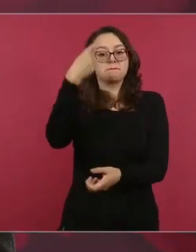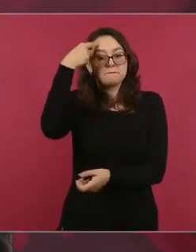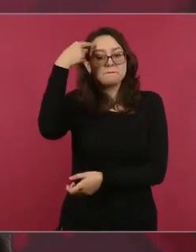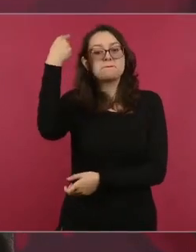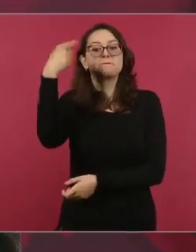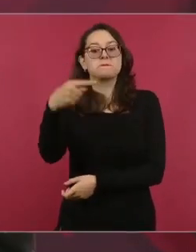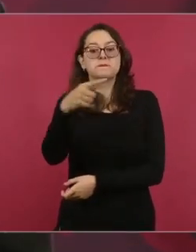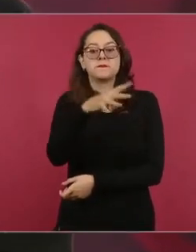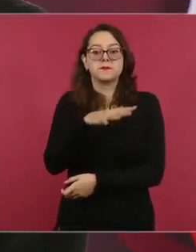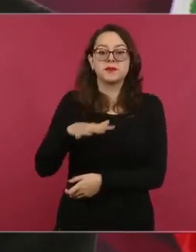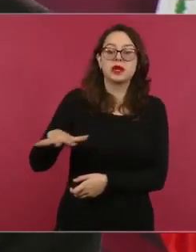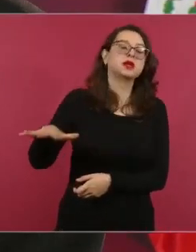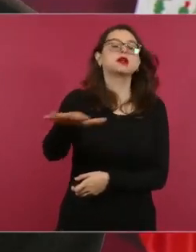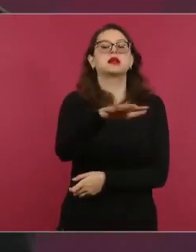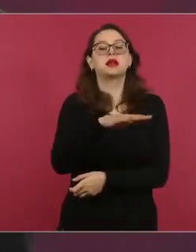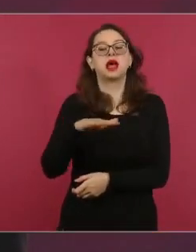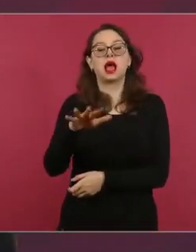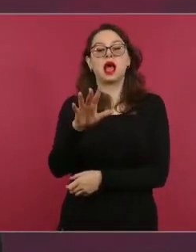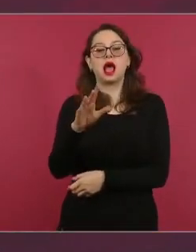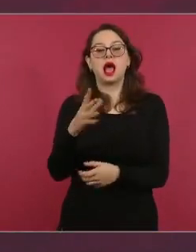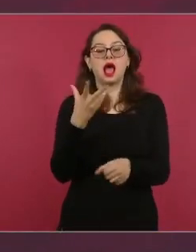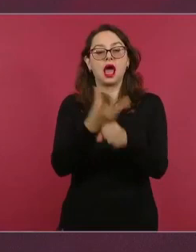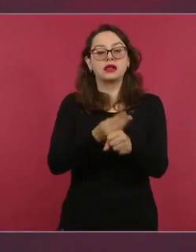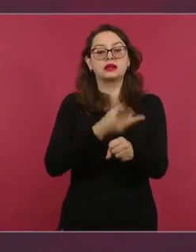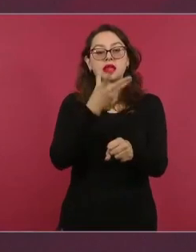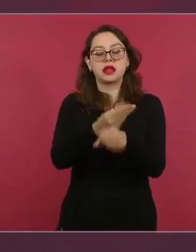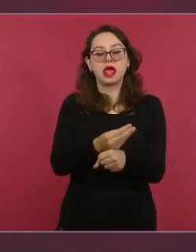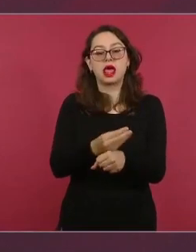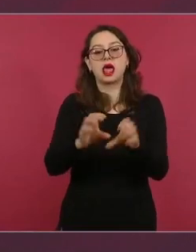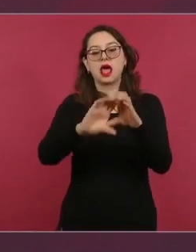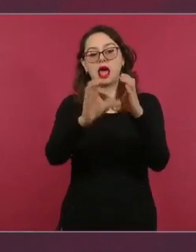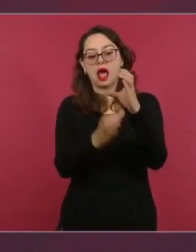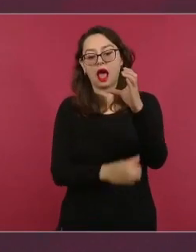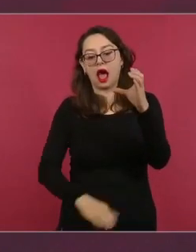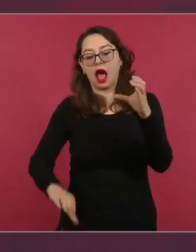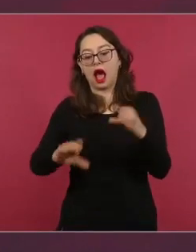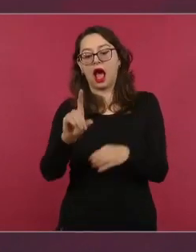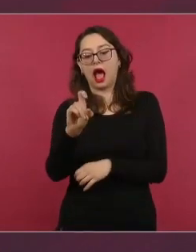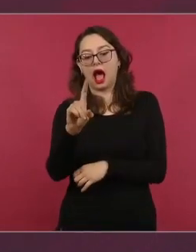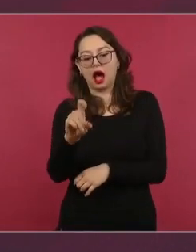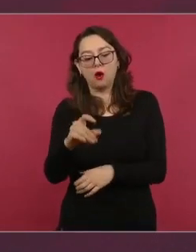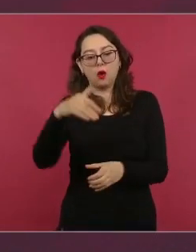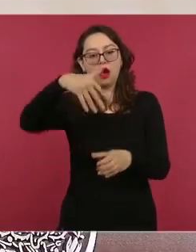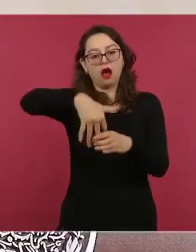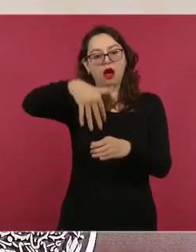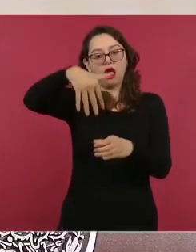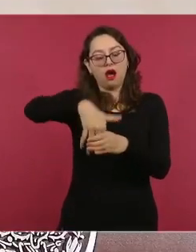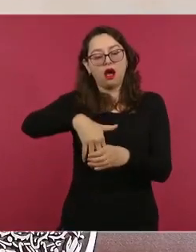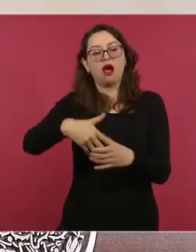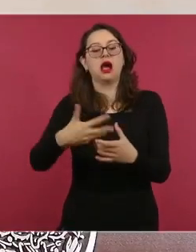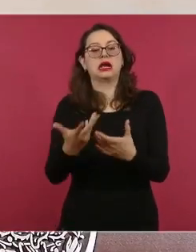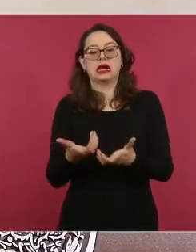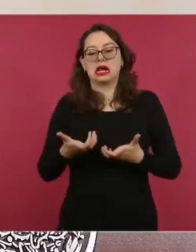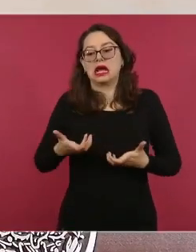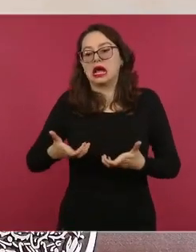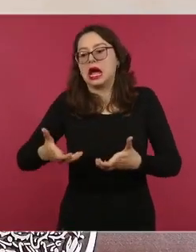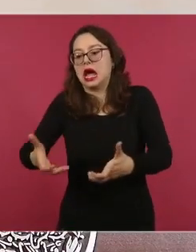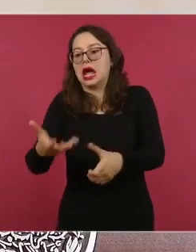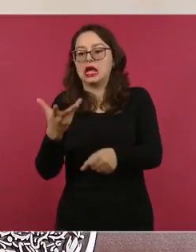de las líneas de distribución de agua, drenaje, arreglo de calles,